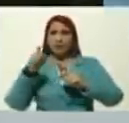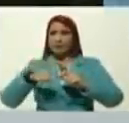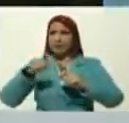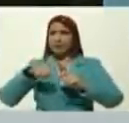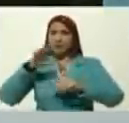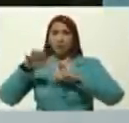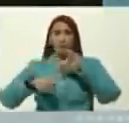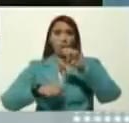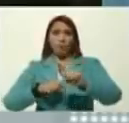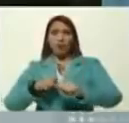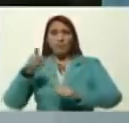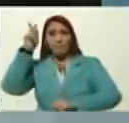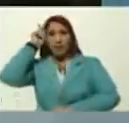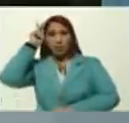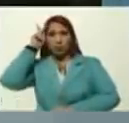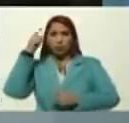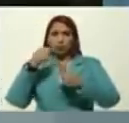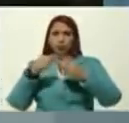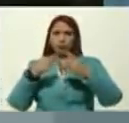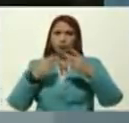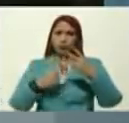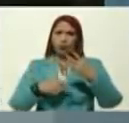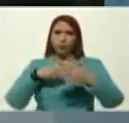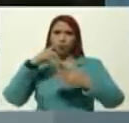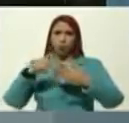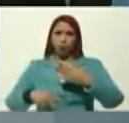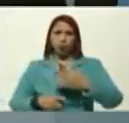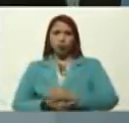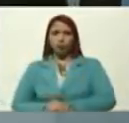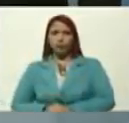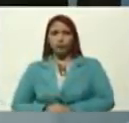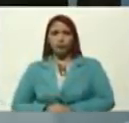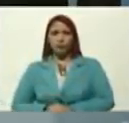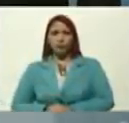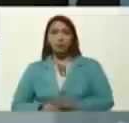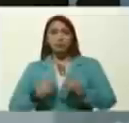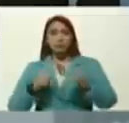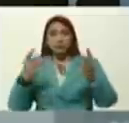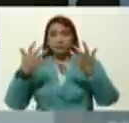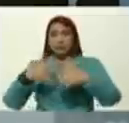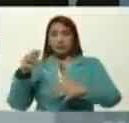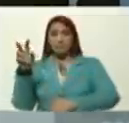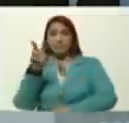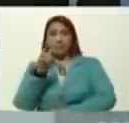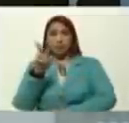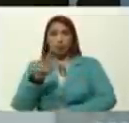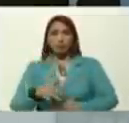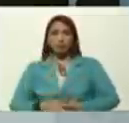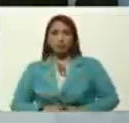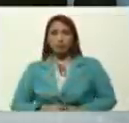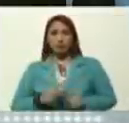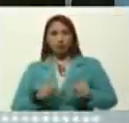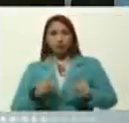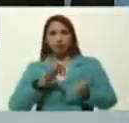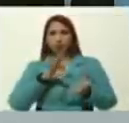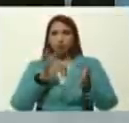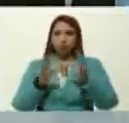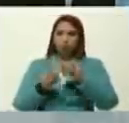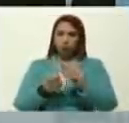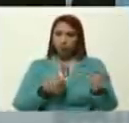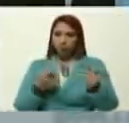comprar, al Perú, un conjunto de productos, para, la industria venezolana, para los CLAP,